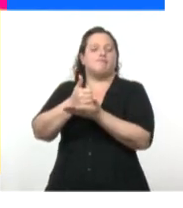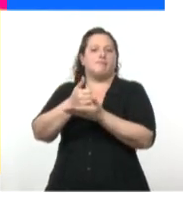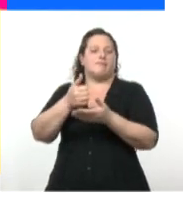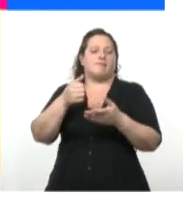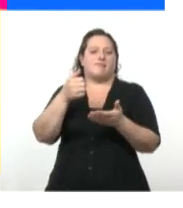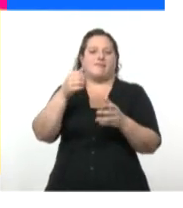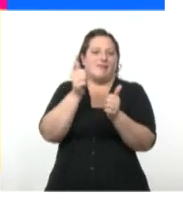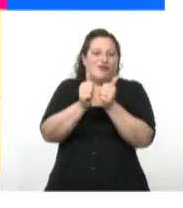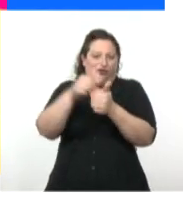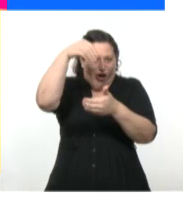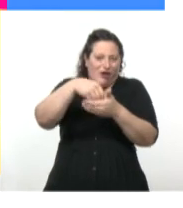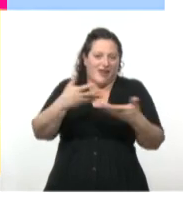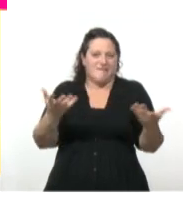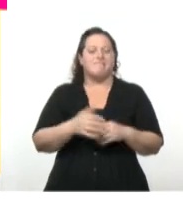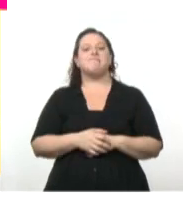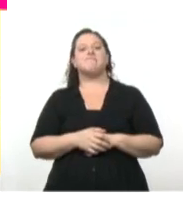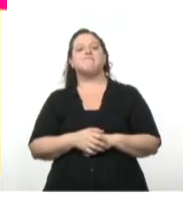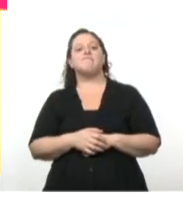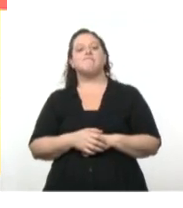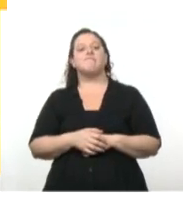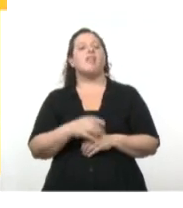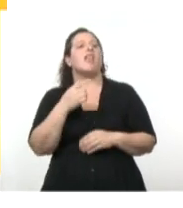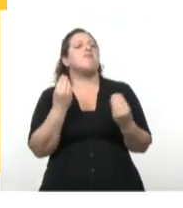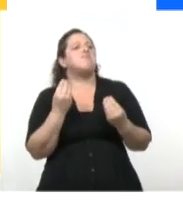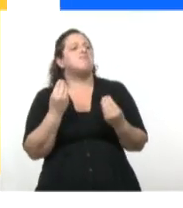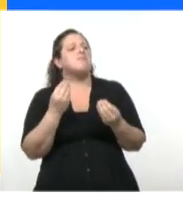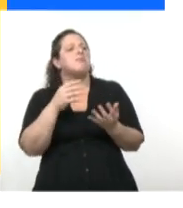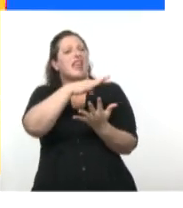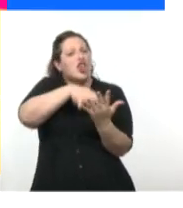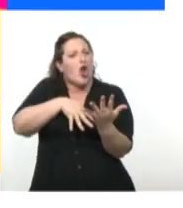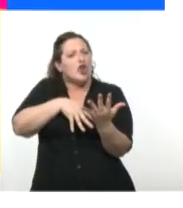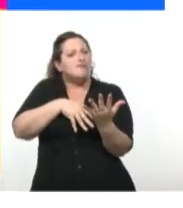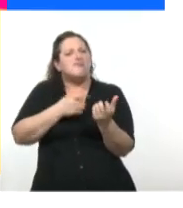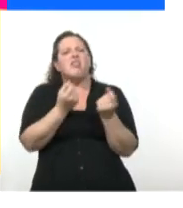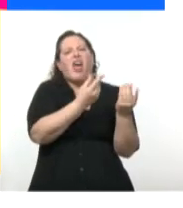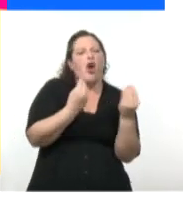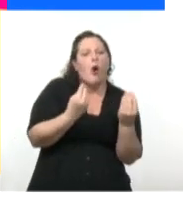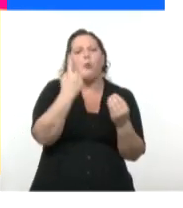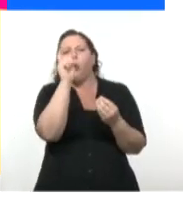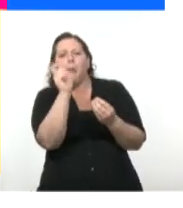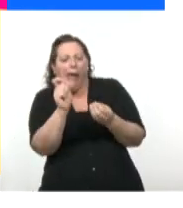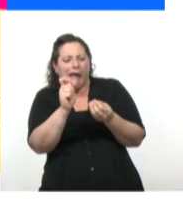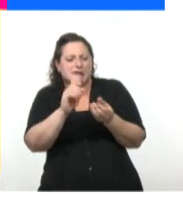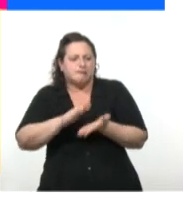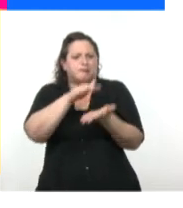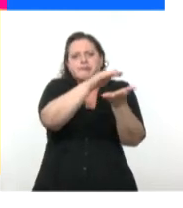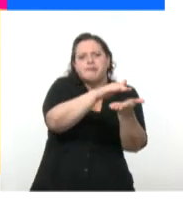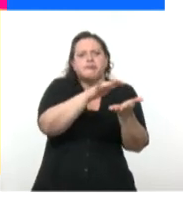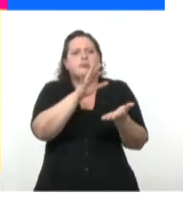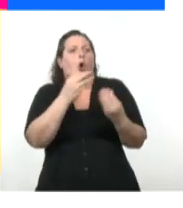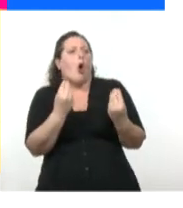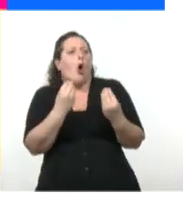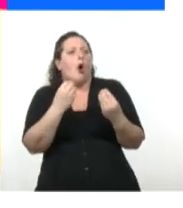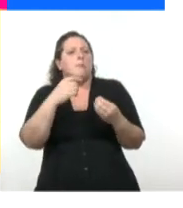guiones? Él te escribía, por ejemplo, todo un mes y vos lo cortabas en pedacitos de tres páginas. Te encontrabas con él cada semana.